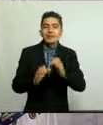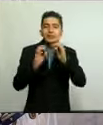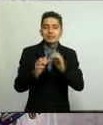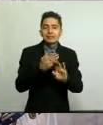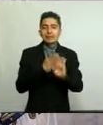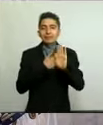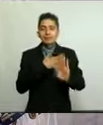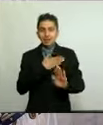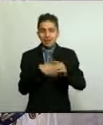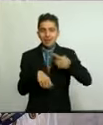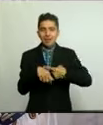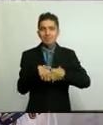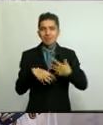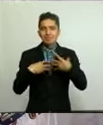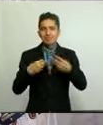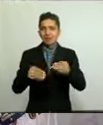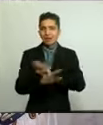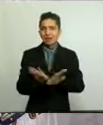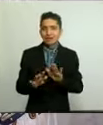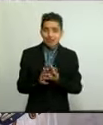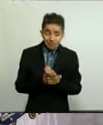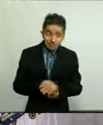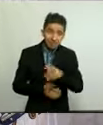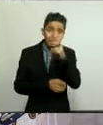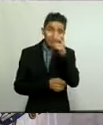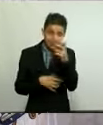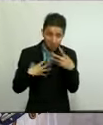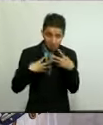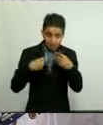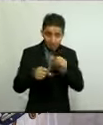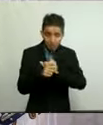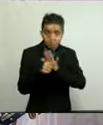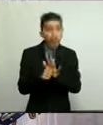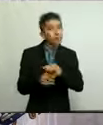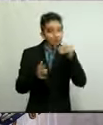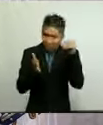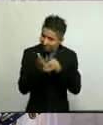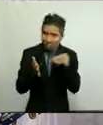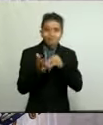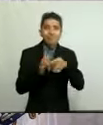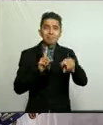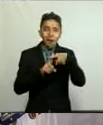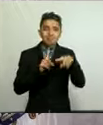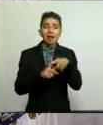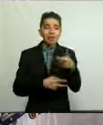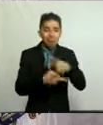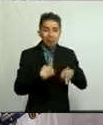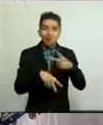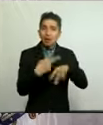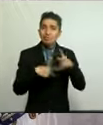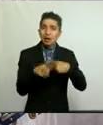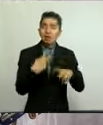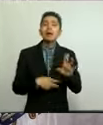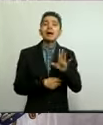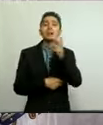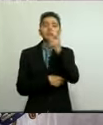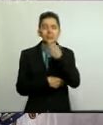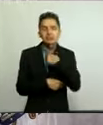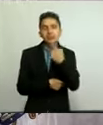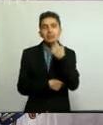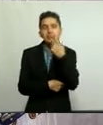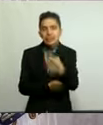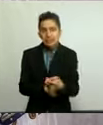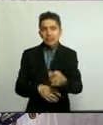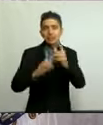enfermedad. La pandemia de COVID todavía está muy activa, por eso les pido que mantengamos la